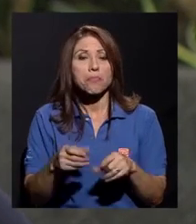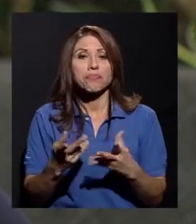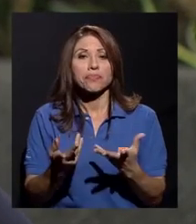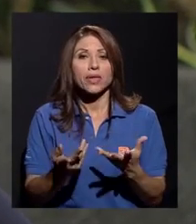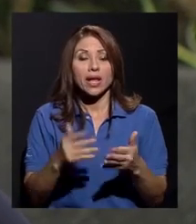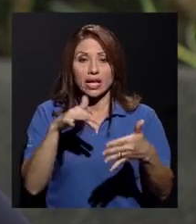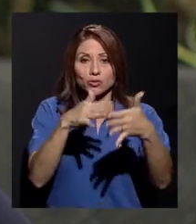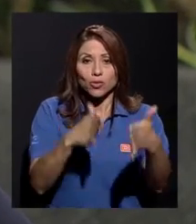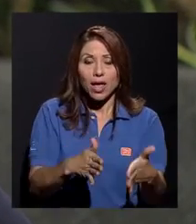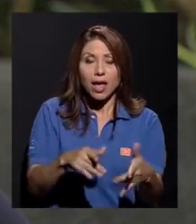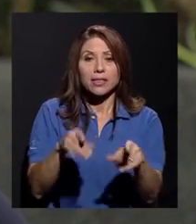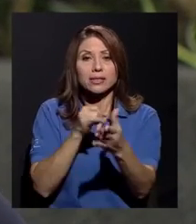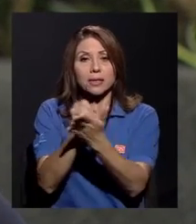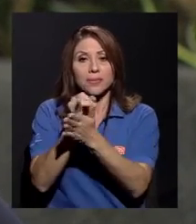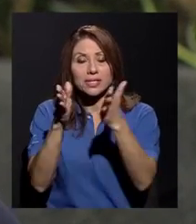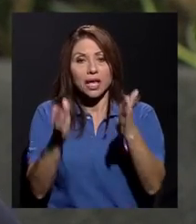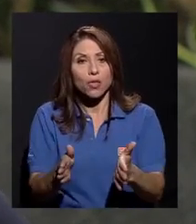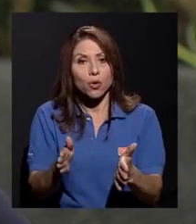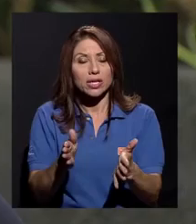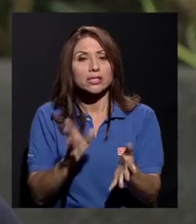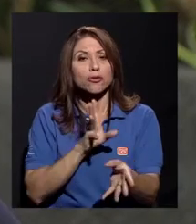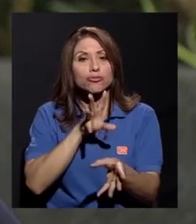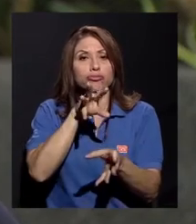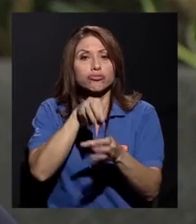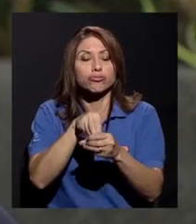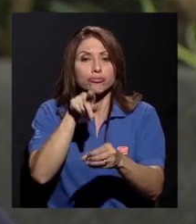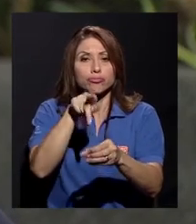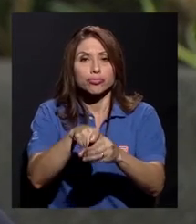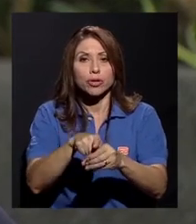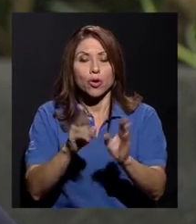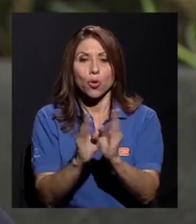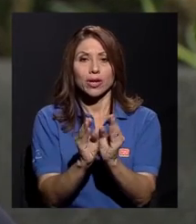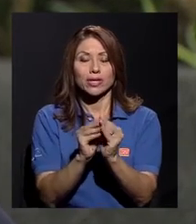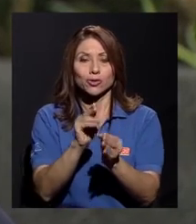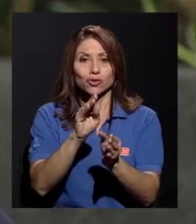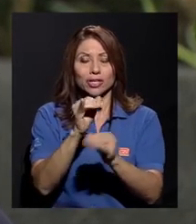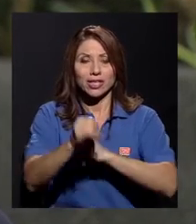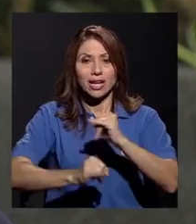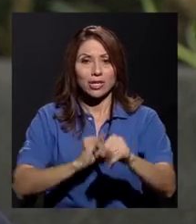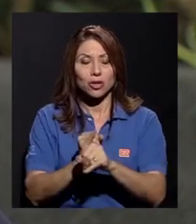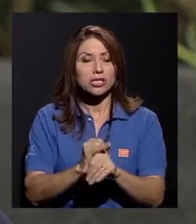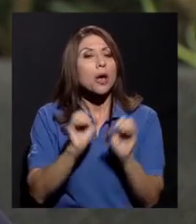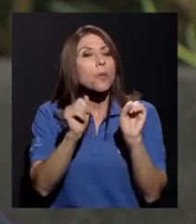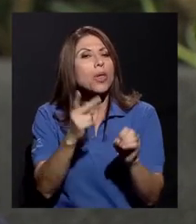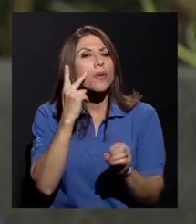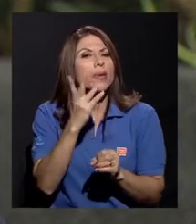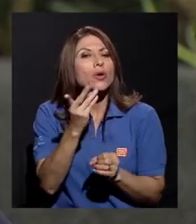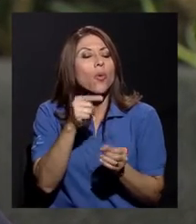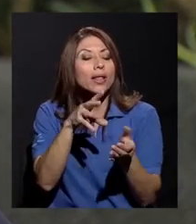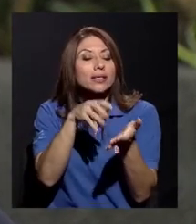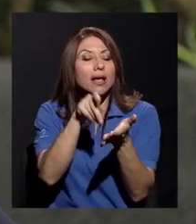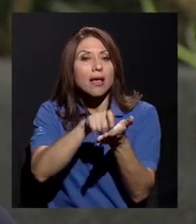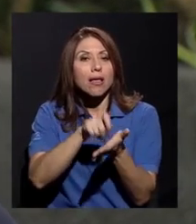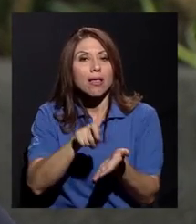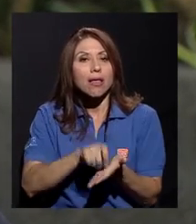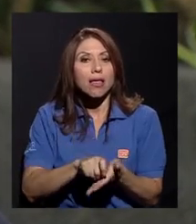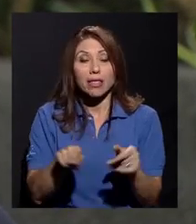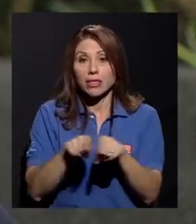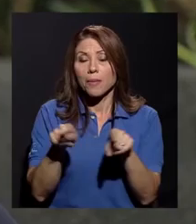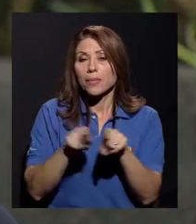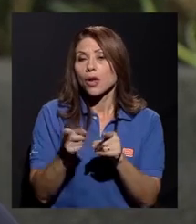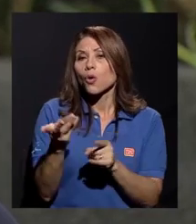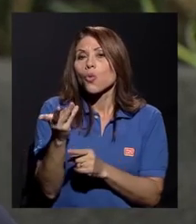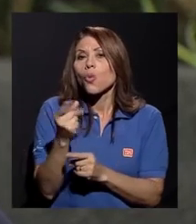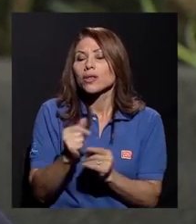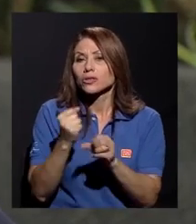tanto estudiantes como investigadores e investigadoras en congresos internacionales. Podemos ver el número de publicaciones, el número de citaciones que tienen algunas en algunas de nuestras áreas,